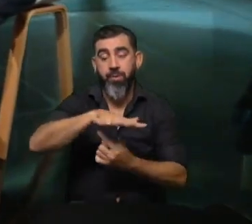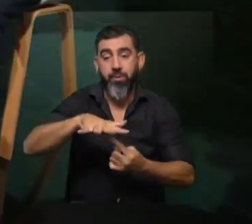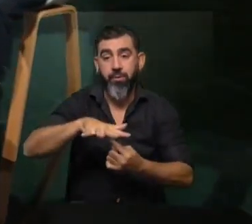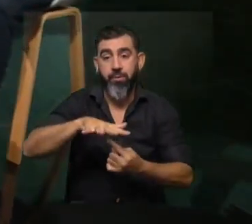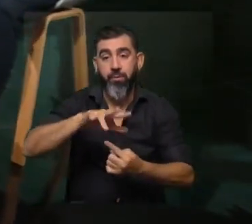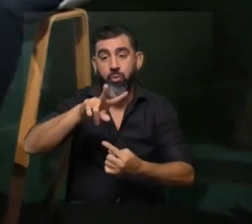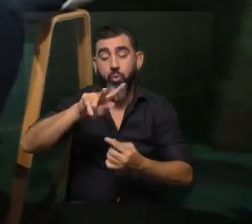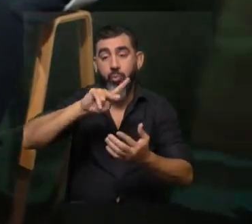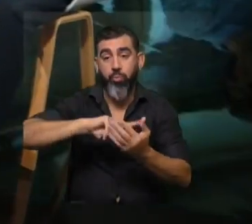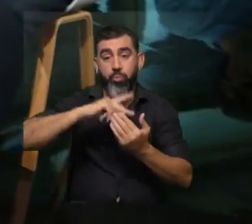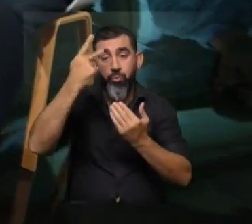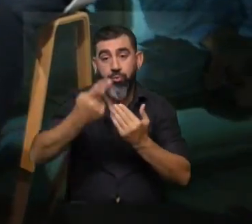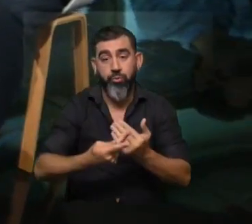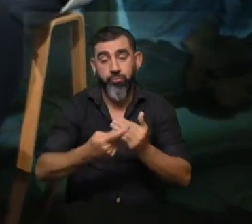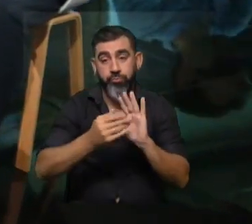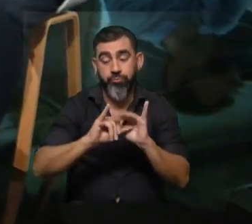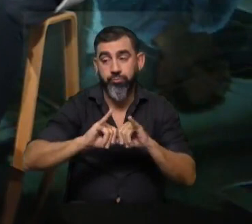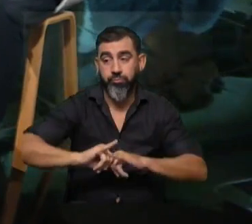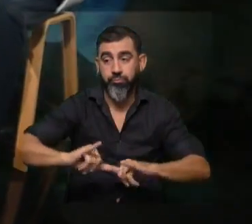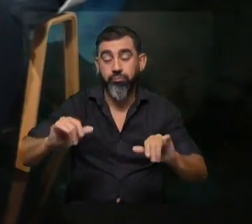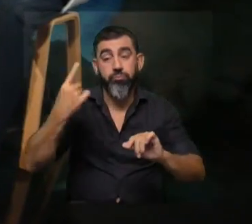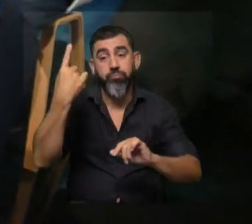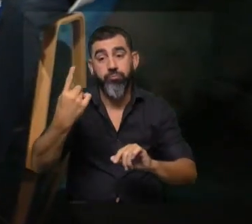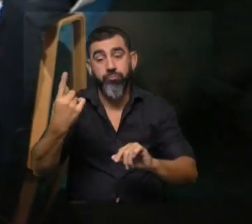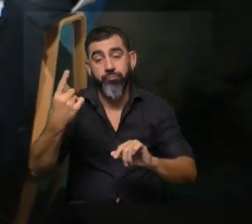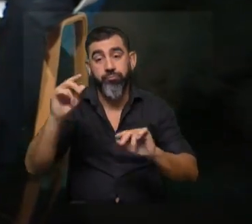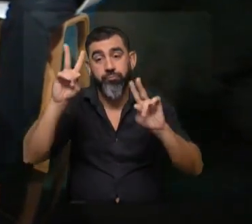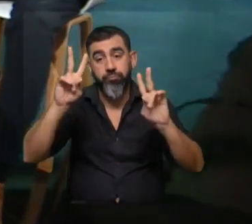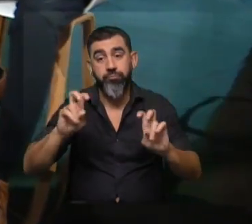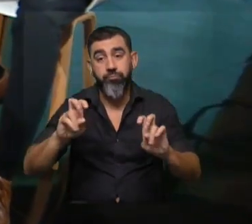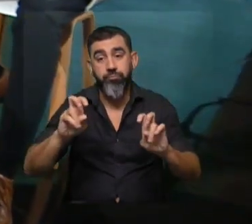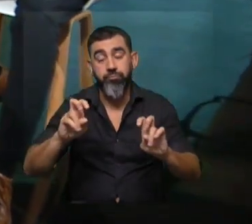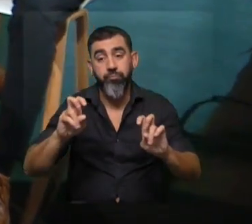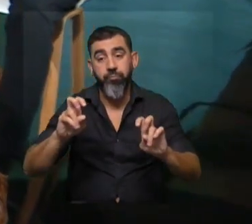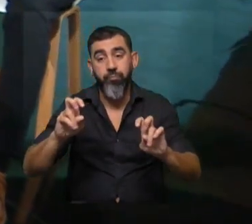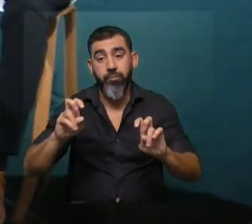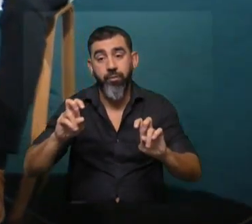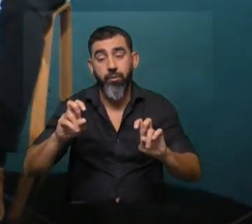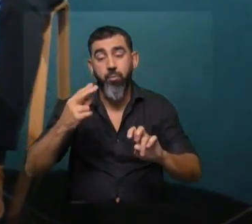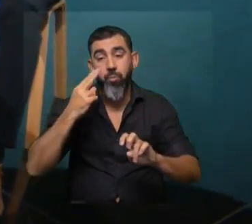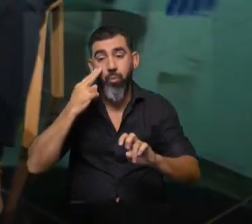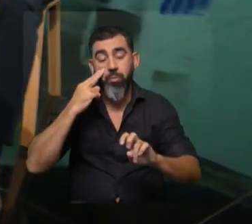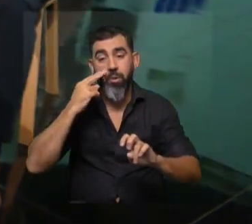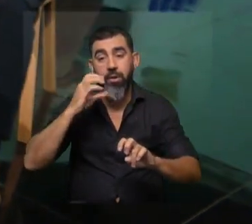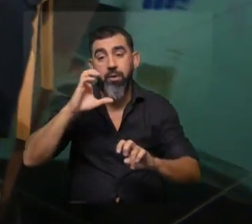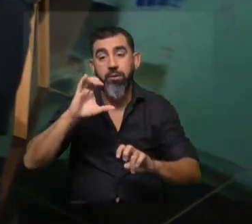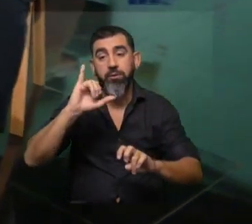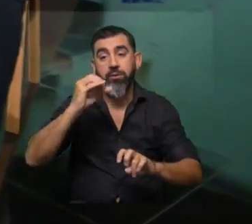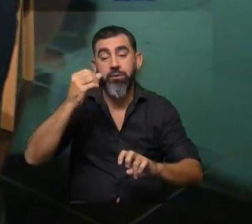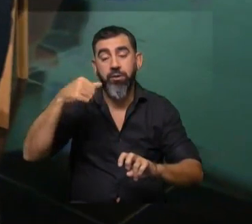de esos proyectos uno que se enfoca en el origen del problema de las cianobacterias